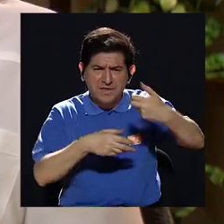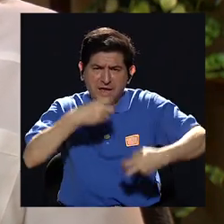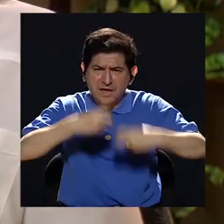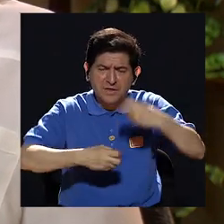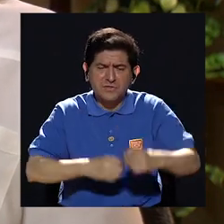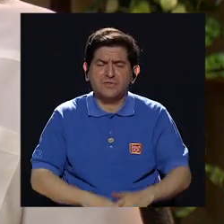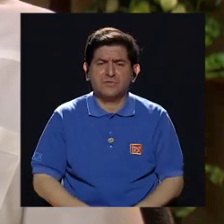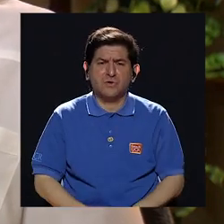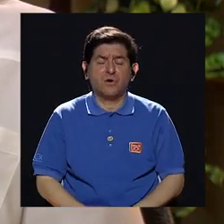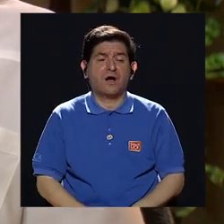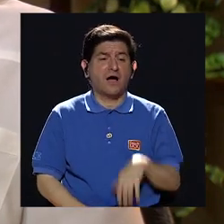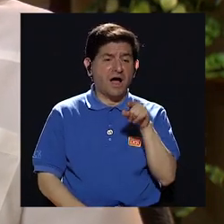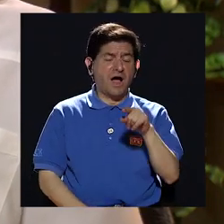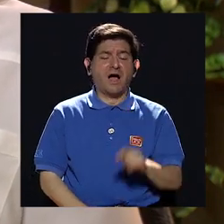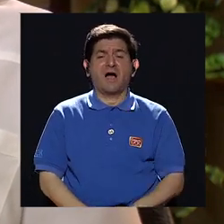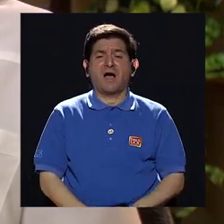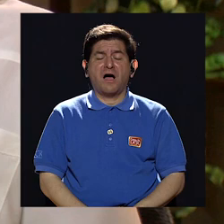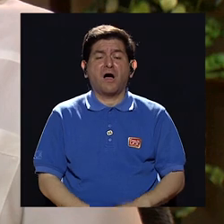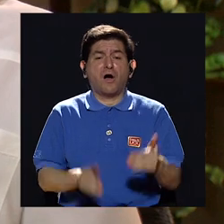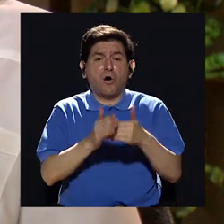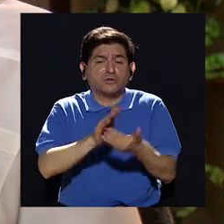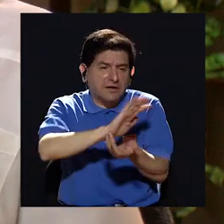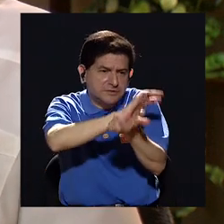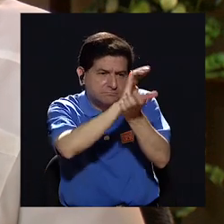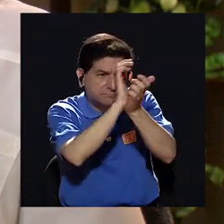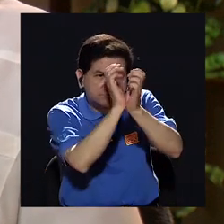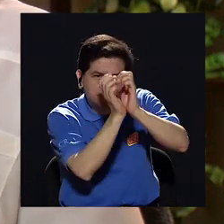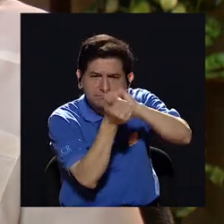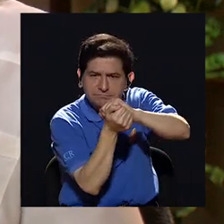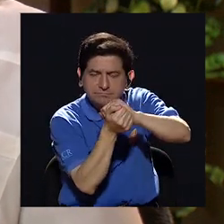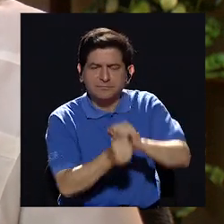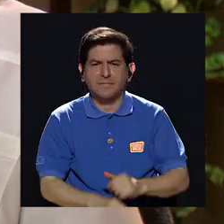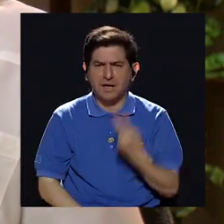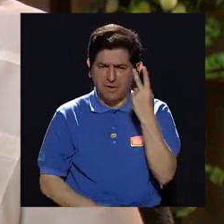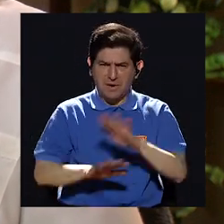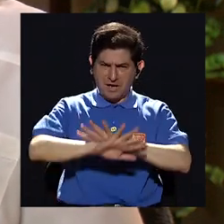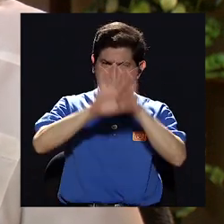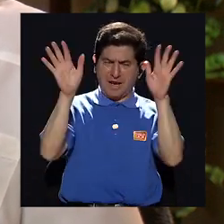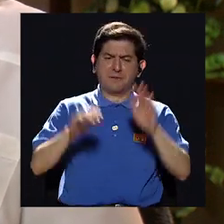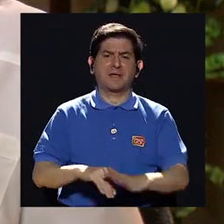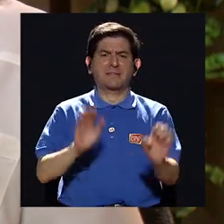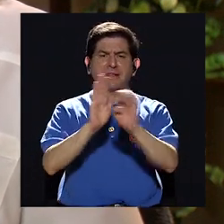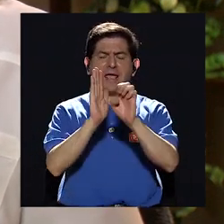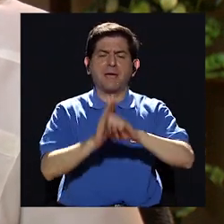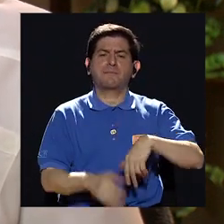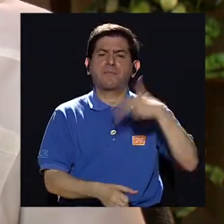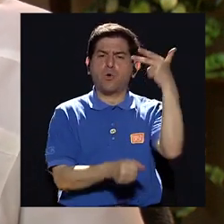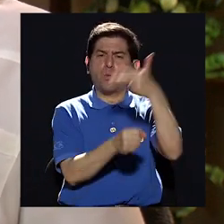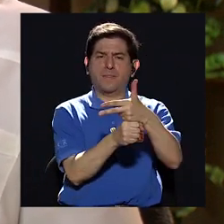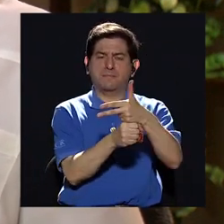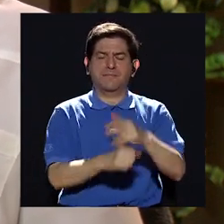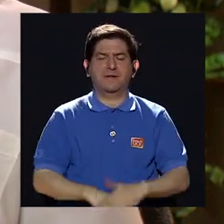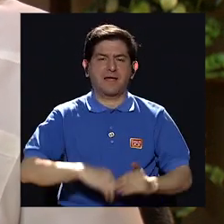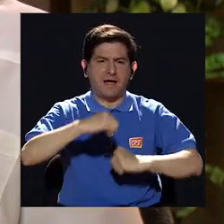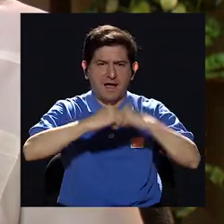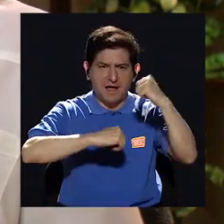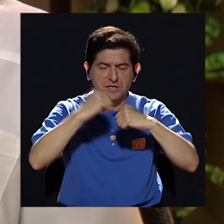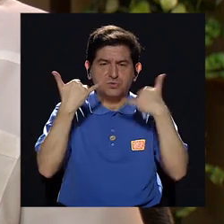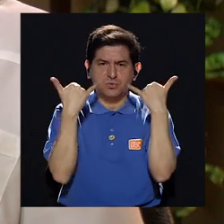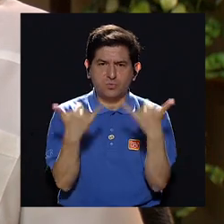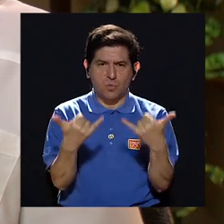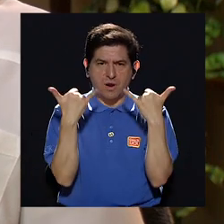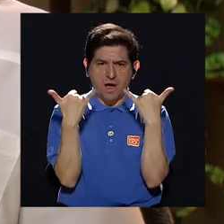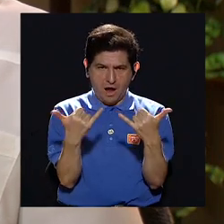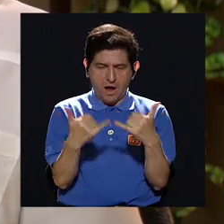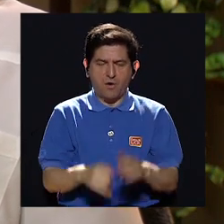conflictos armados son estructuras que se han reconvertido. Y observamos muy claramente eso en el ejemplo de Guatemala. Las estructuras que